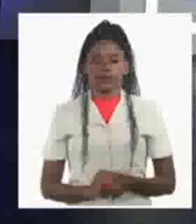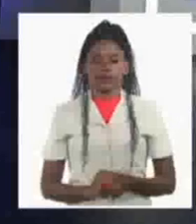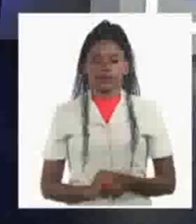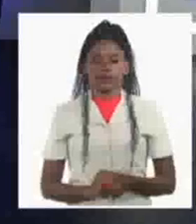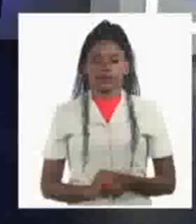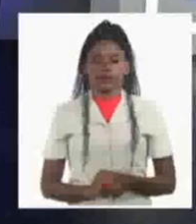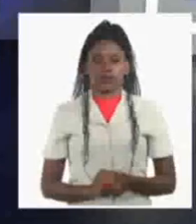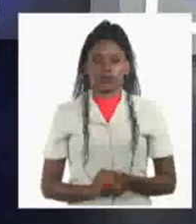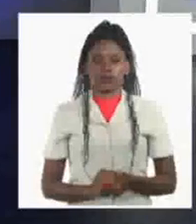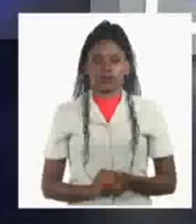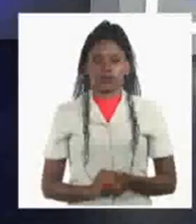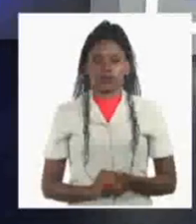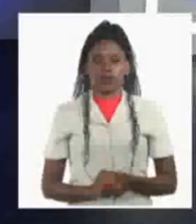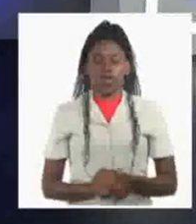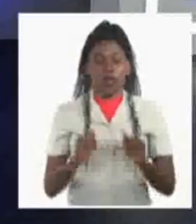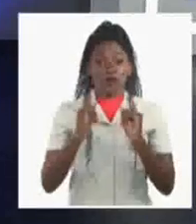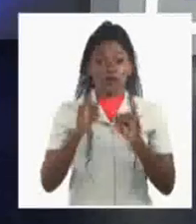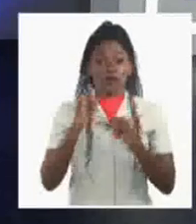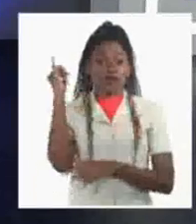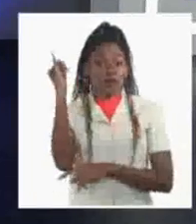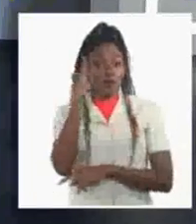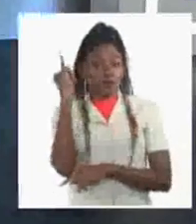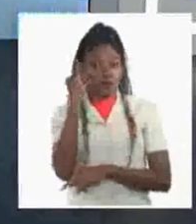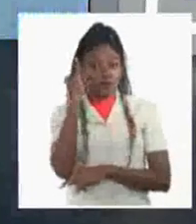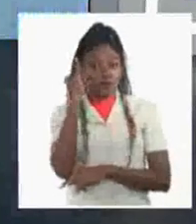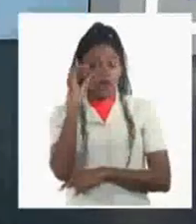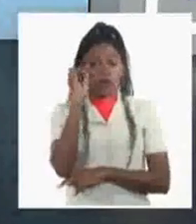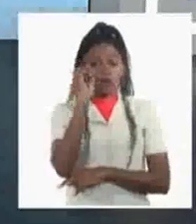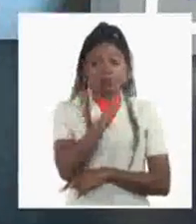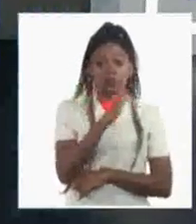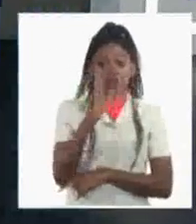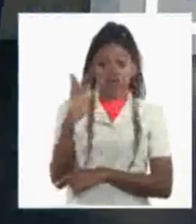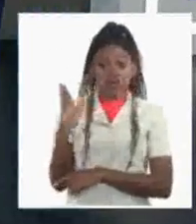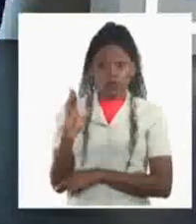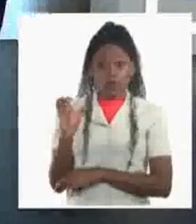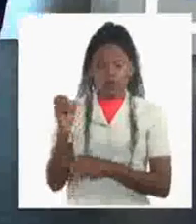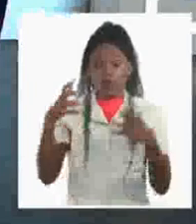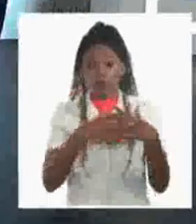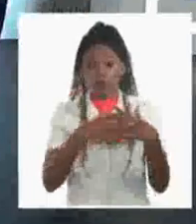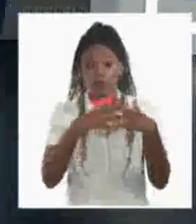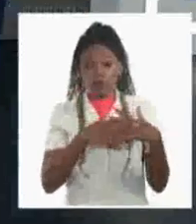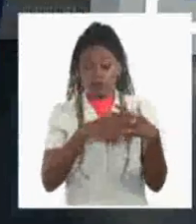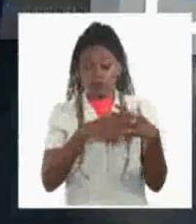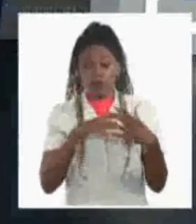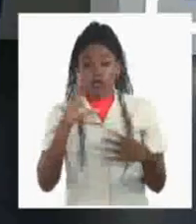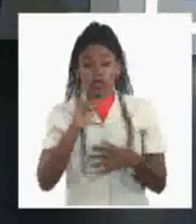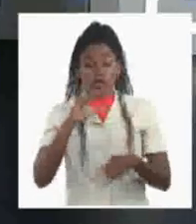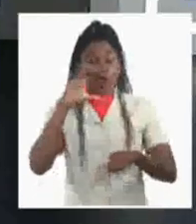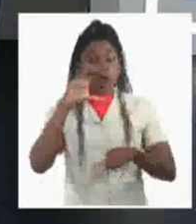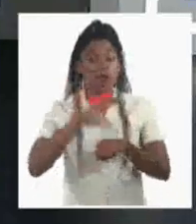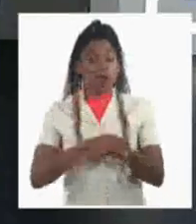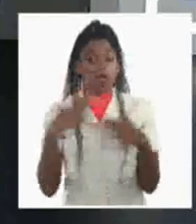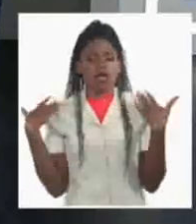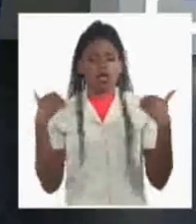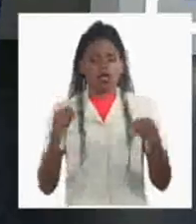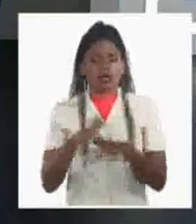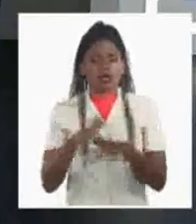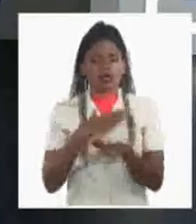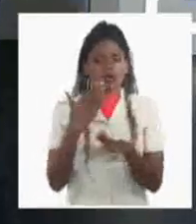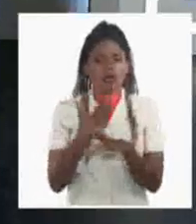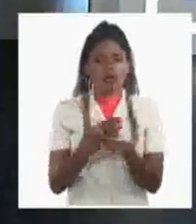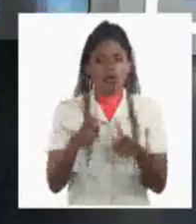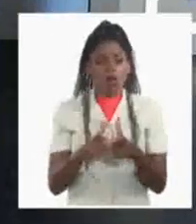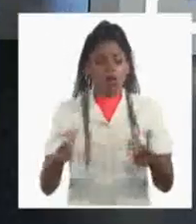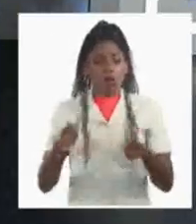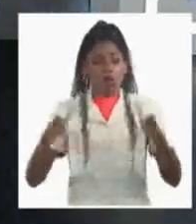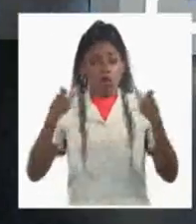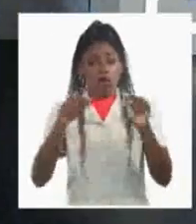Veamos qué sucede más allá de las fronteras cubanas. La organización estadounidense Pastores por la Paz denunció el arresto de su directora Gayle Walker en el Capitolio